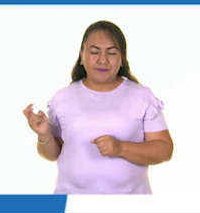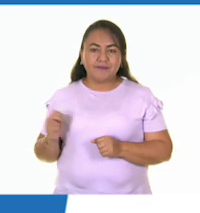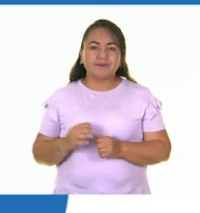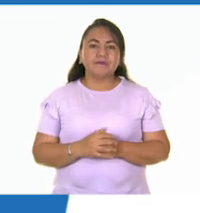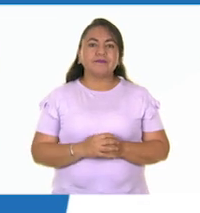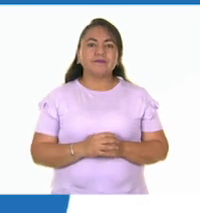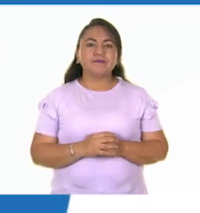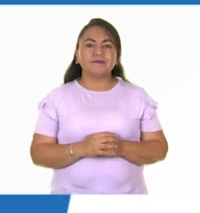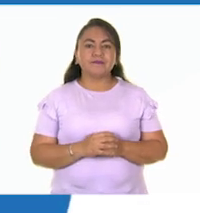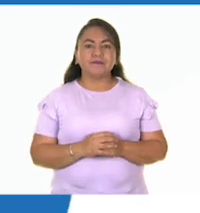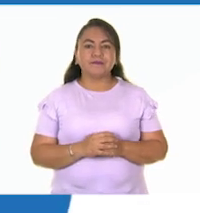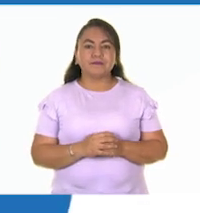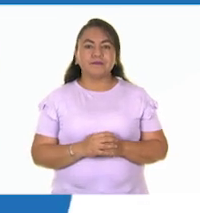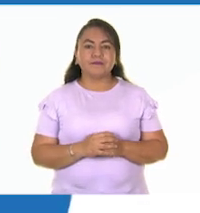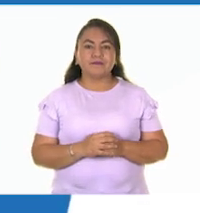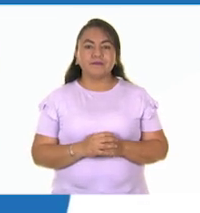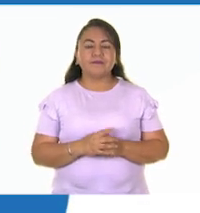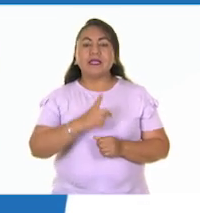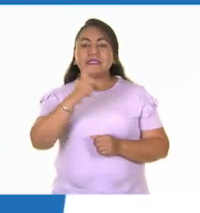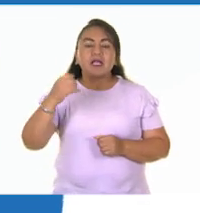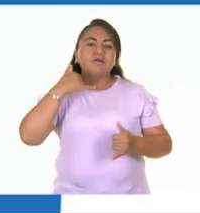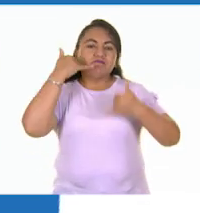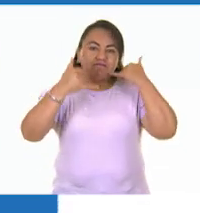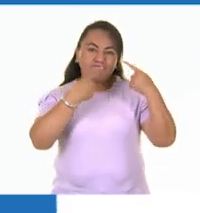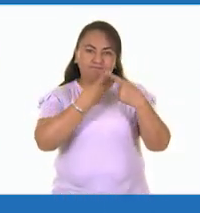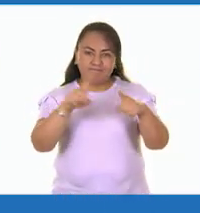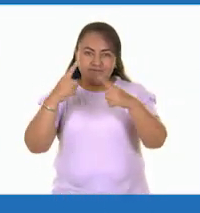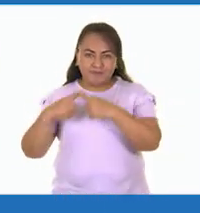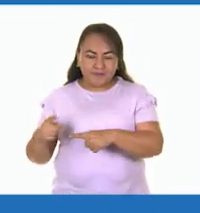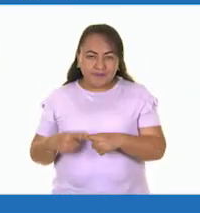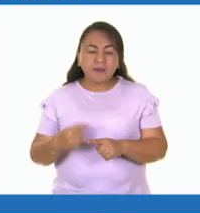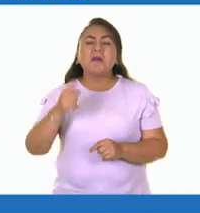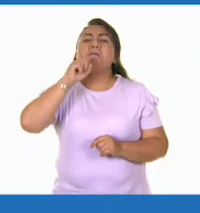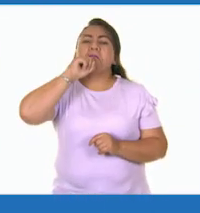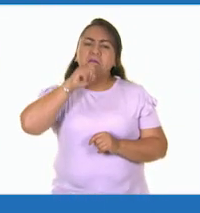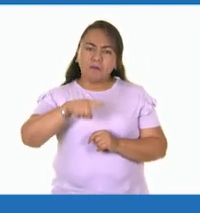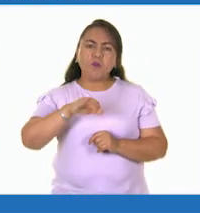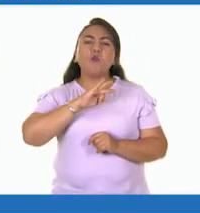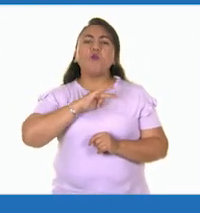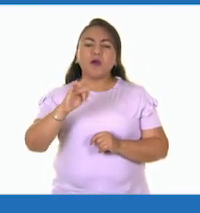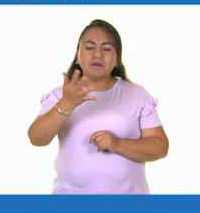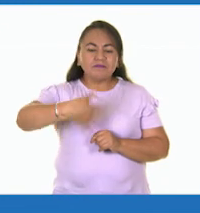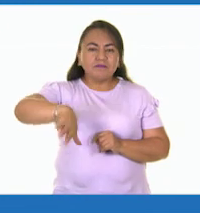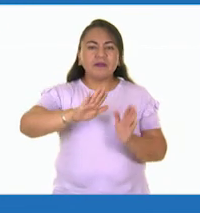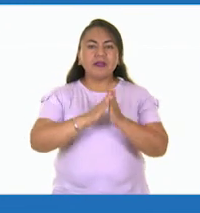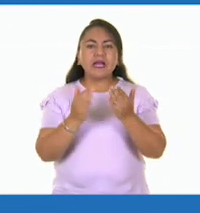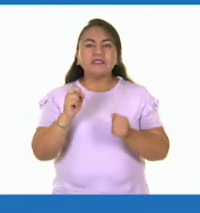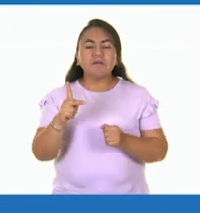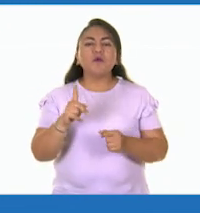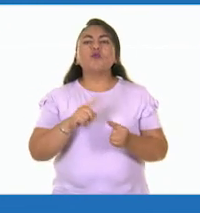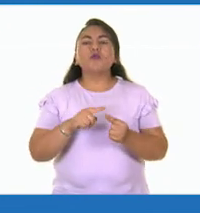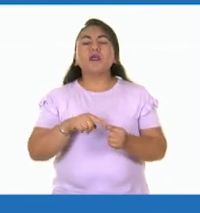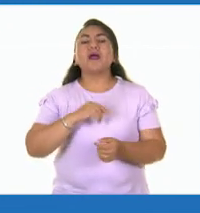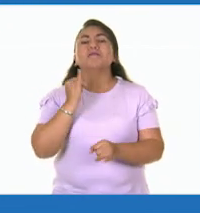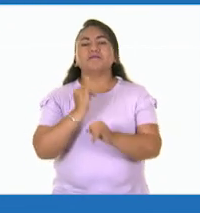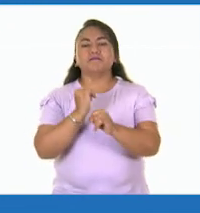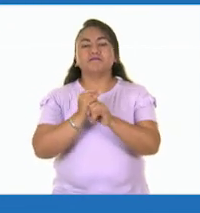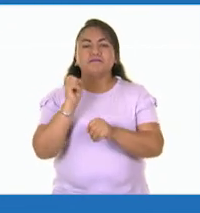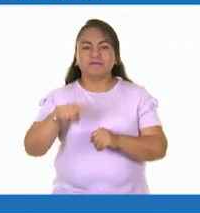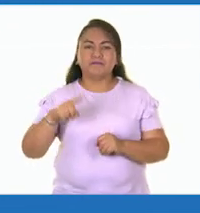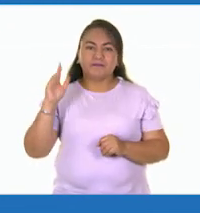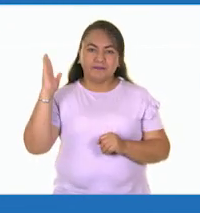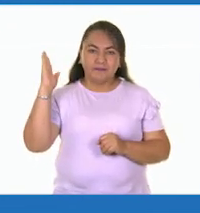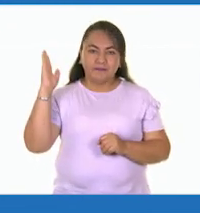-720413 con 100 líneas. También puedes encontrar los libros de texto en la página conalitej